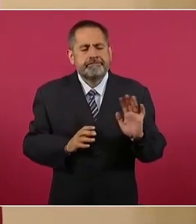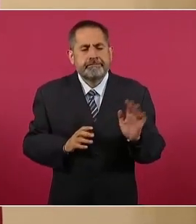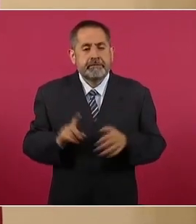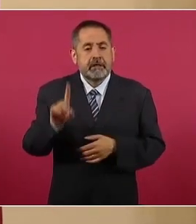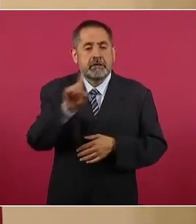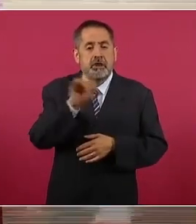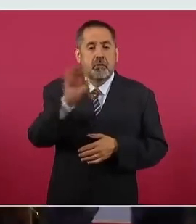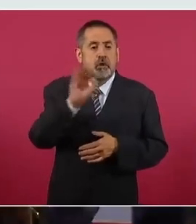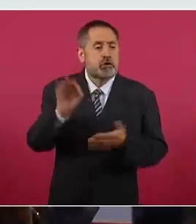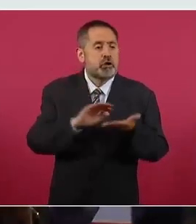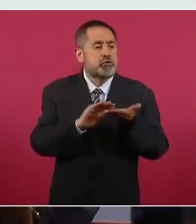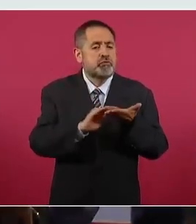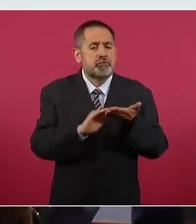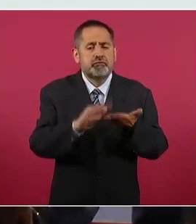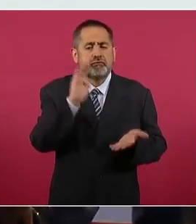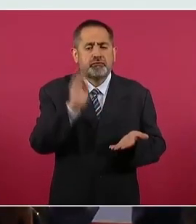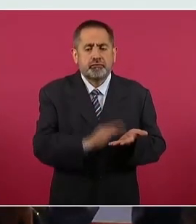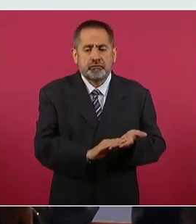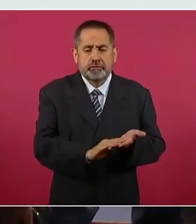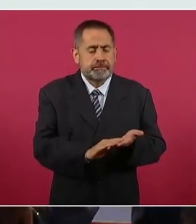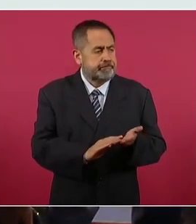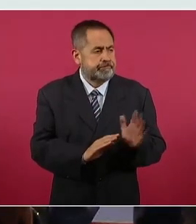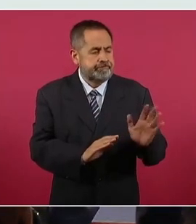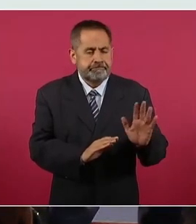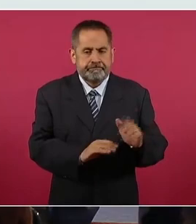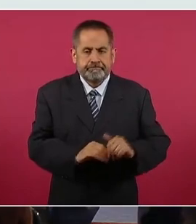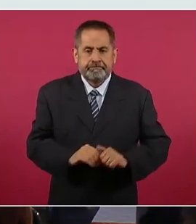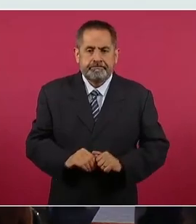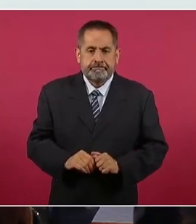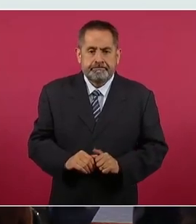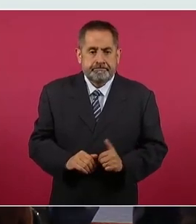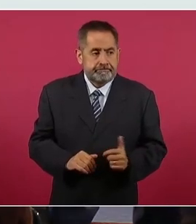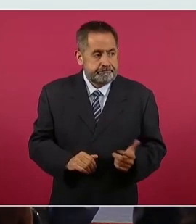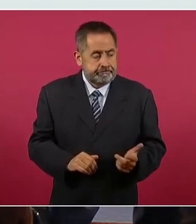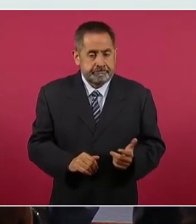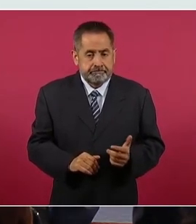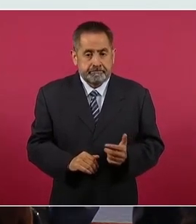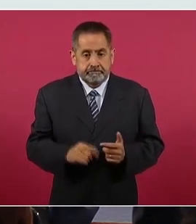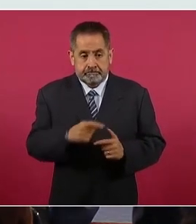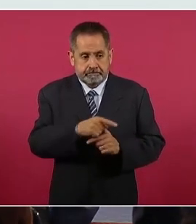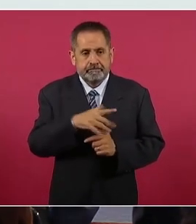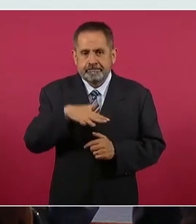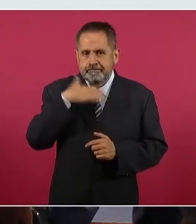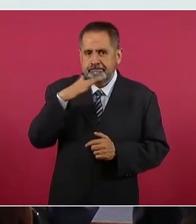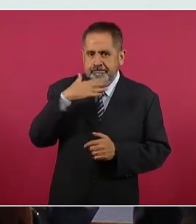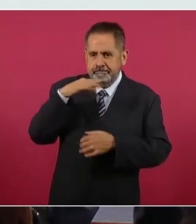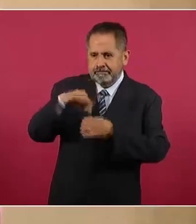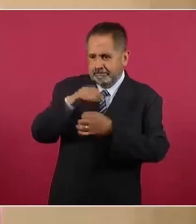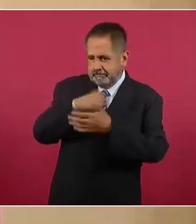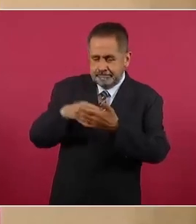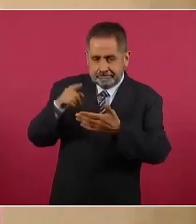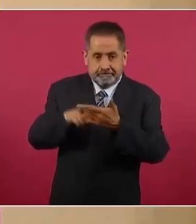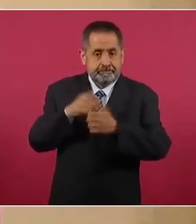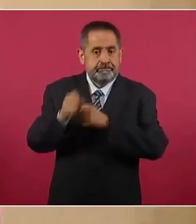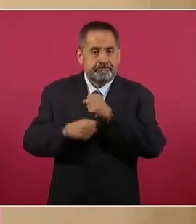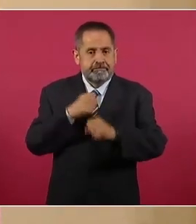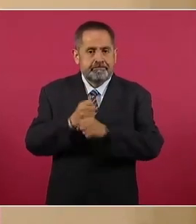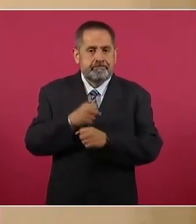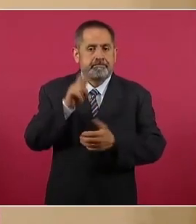100 por ciento de sus contribuciones. Una vez consumado el fraude electoral de